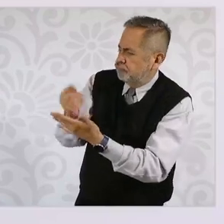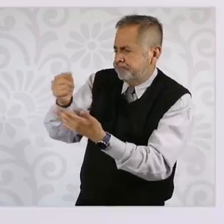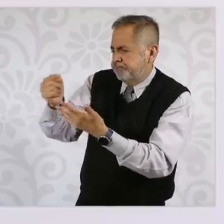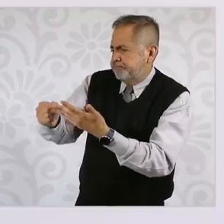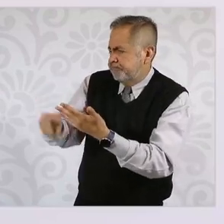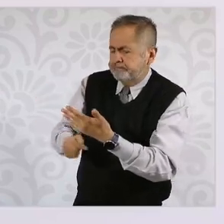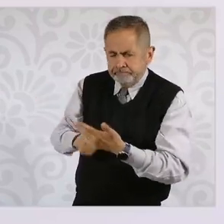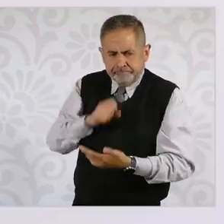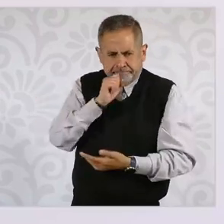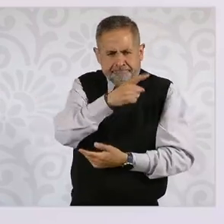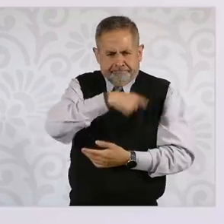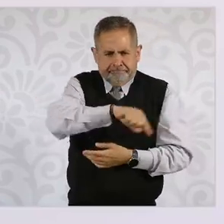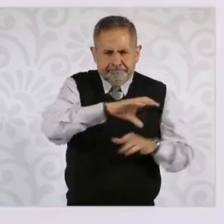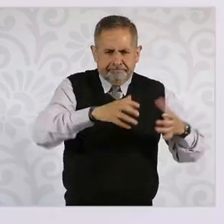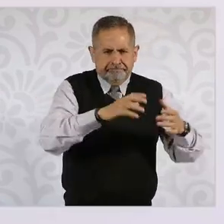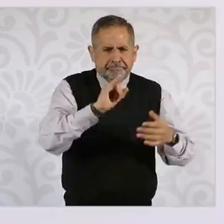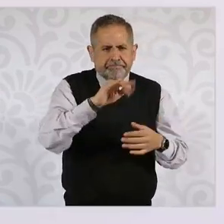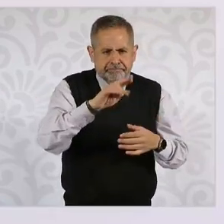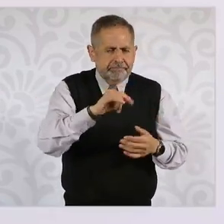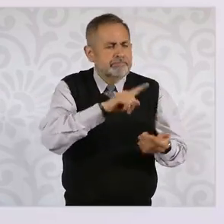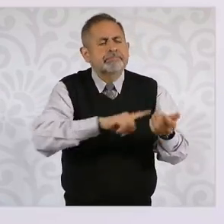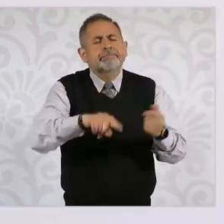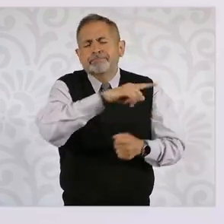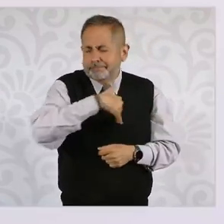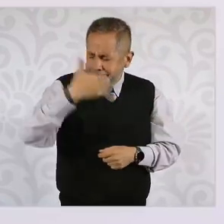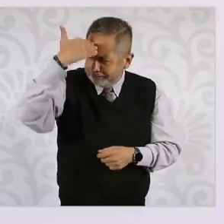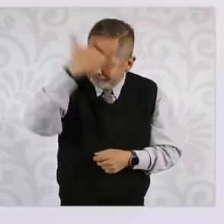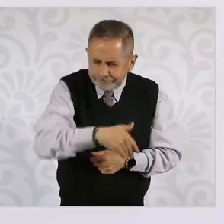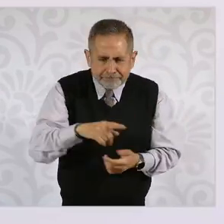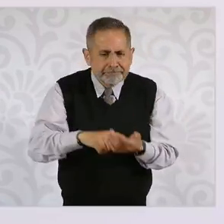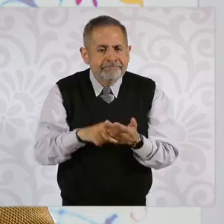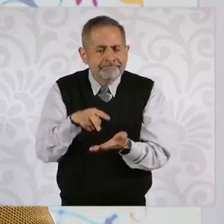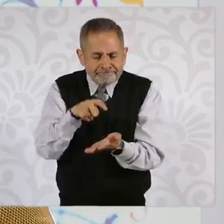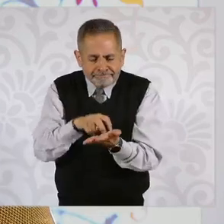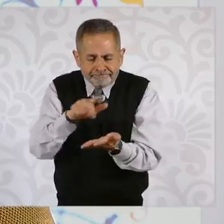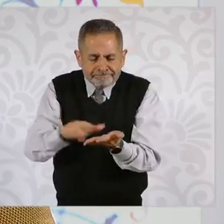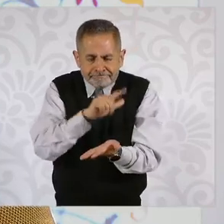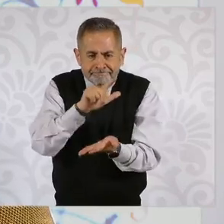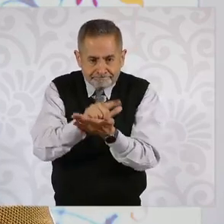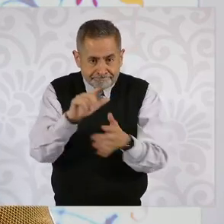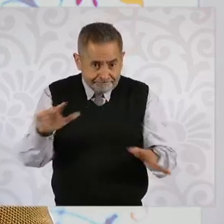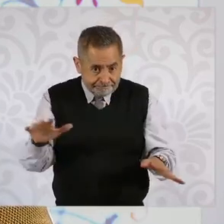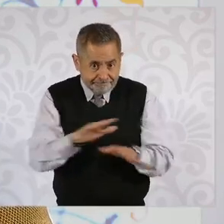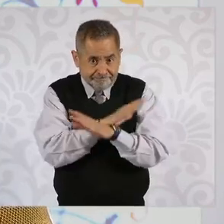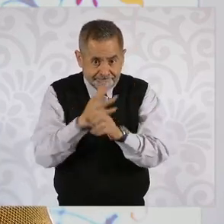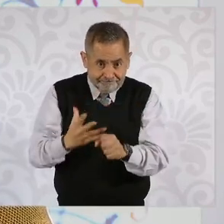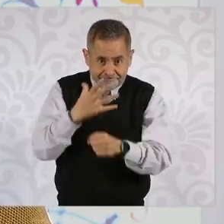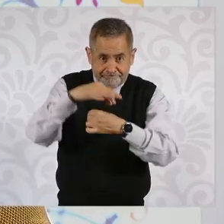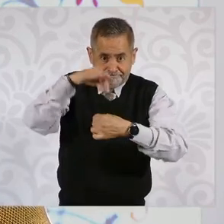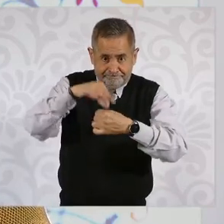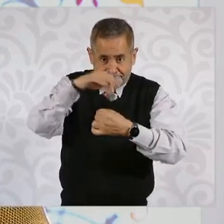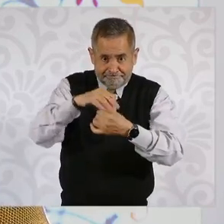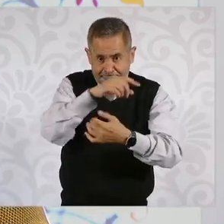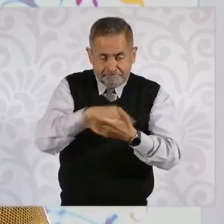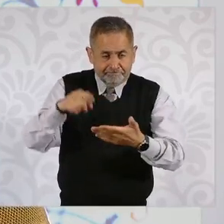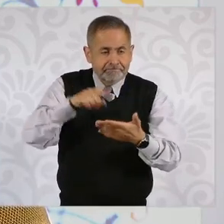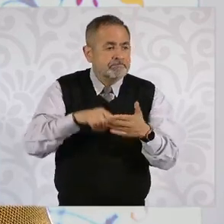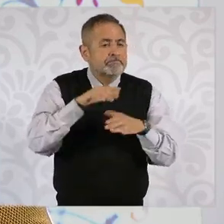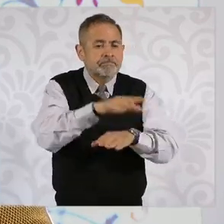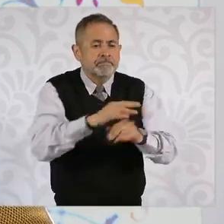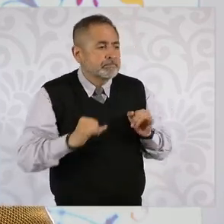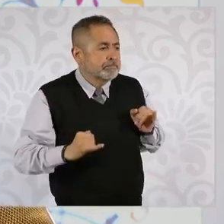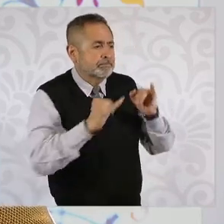ellos saben claramente que la reforma sobre los organismos autónomos